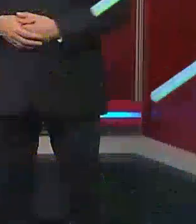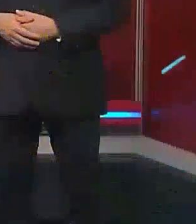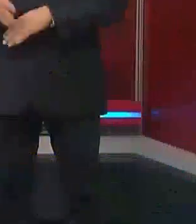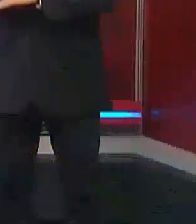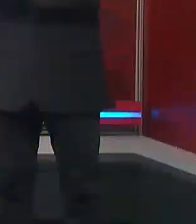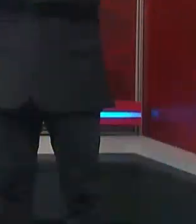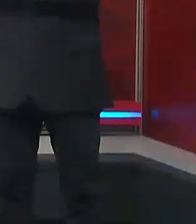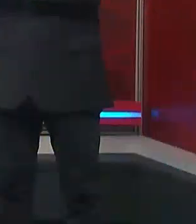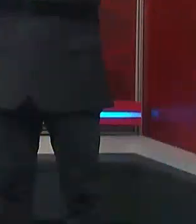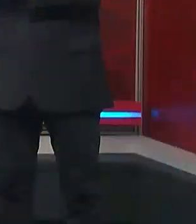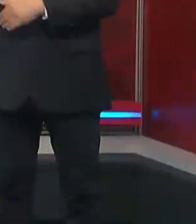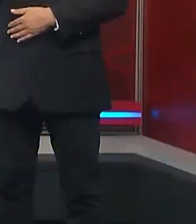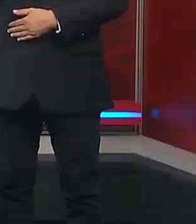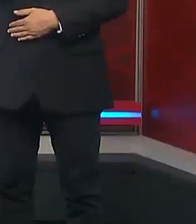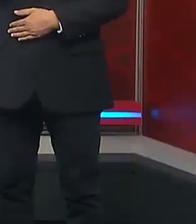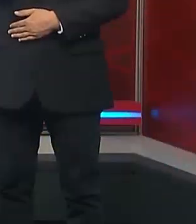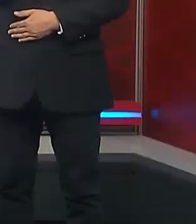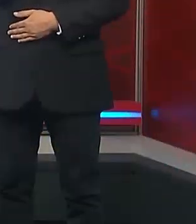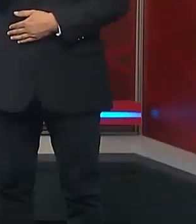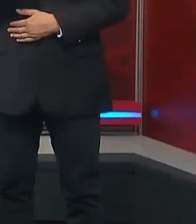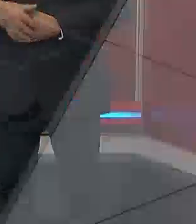Arica y Parinacota.